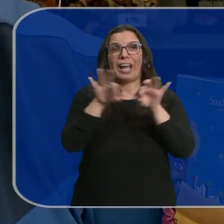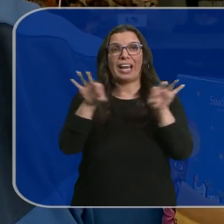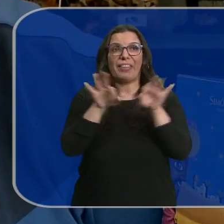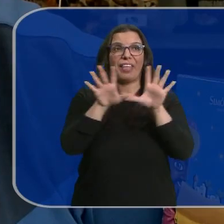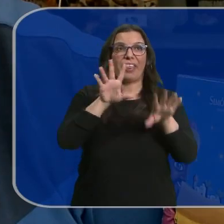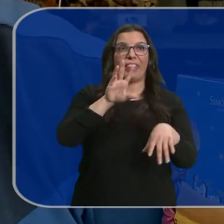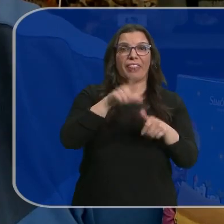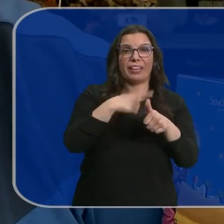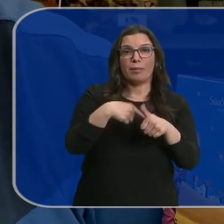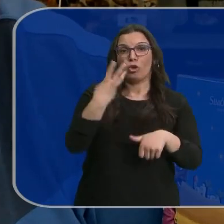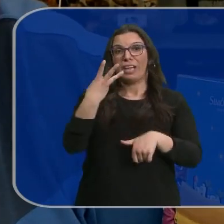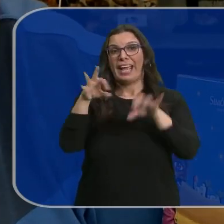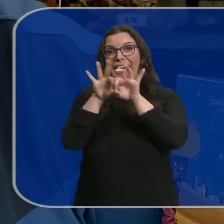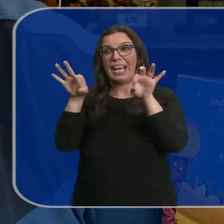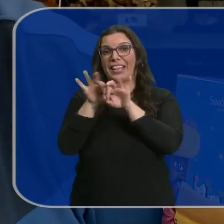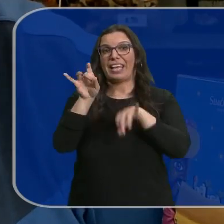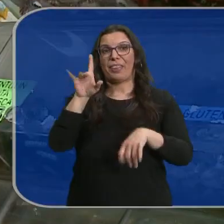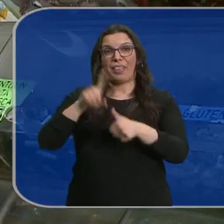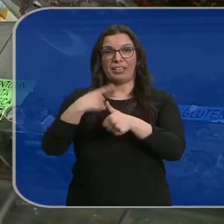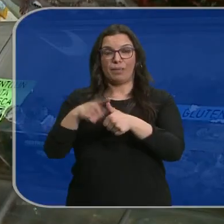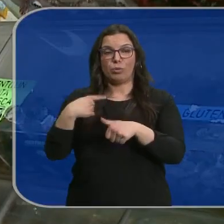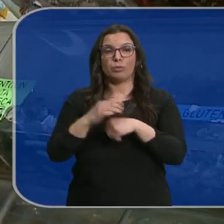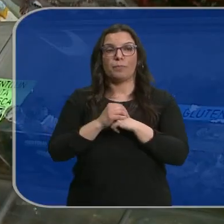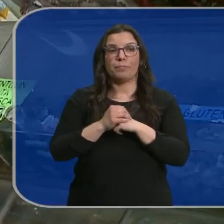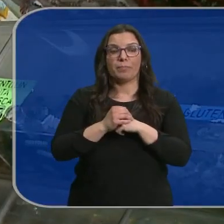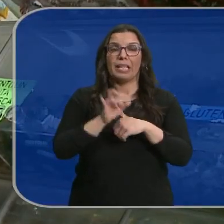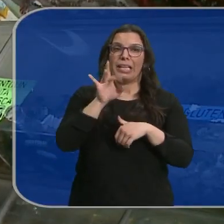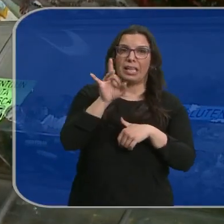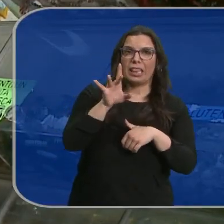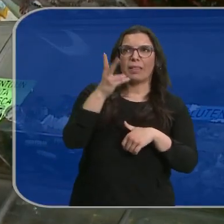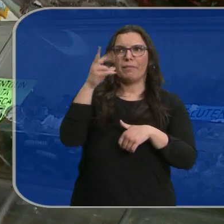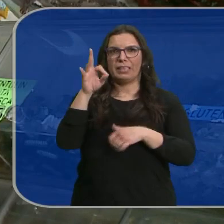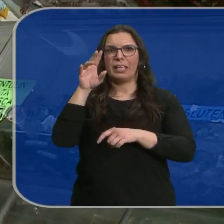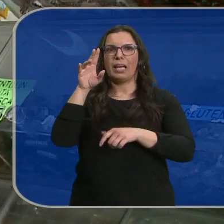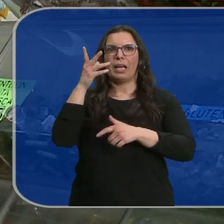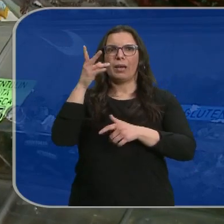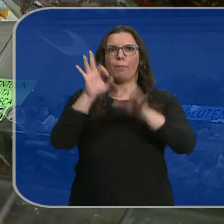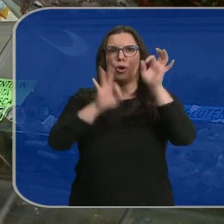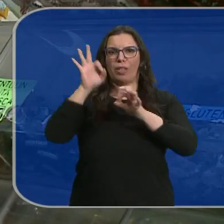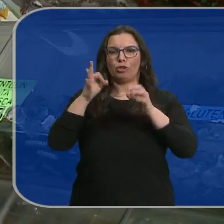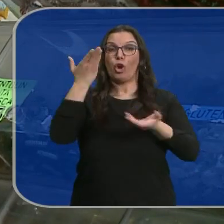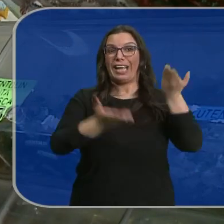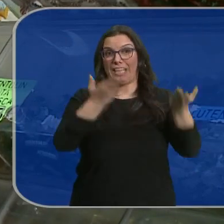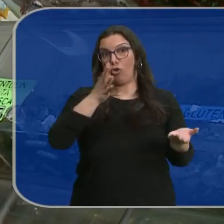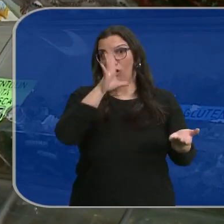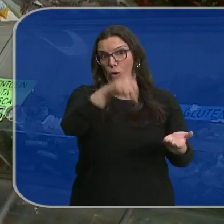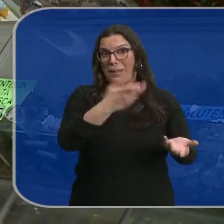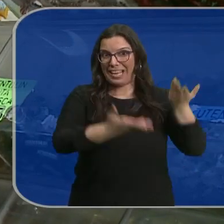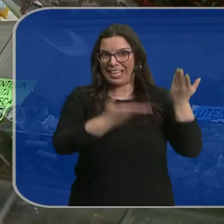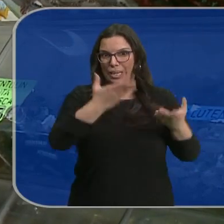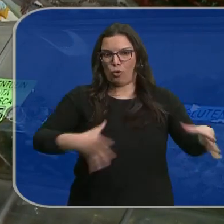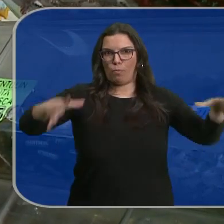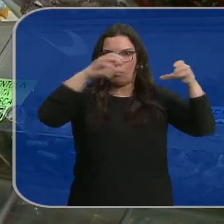incluso tres regalices, 15 céntimos. 15 o un 20% el kilo. En este caso estos productos van por kilo. Si